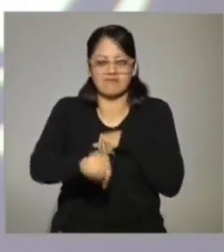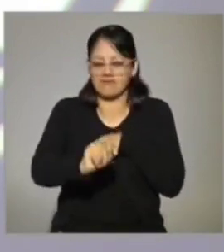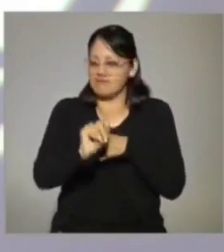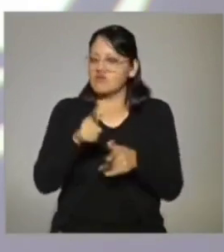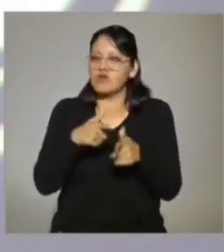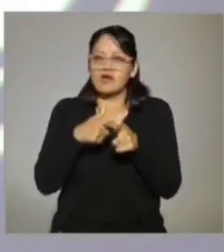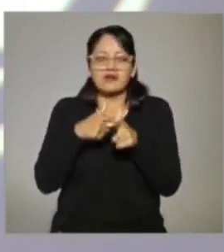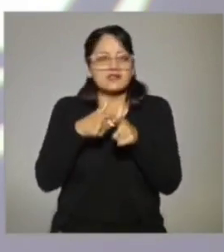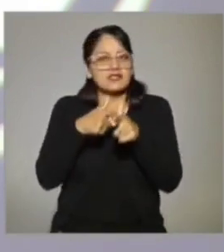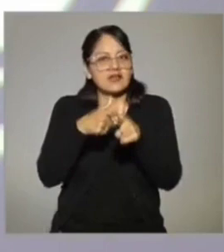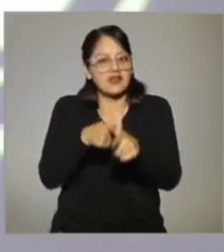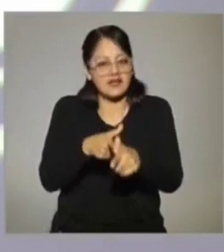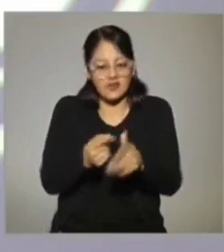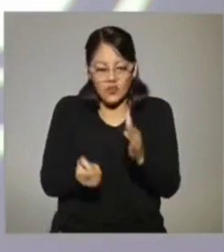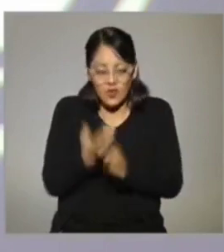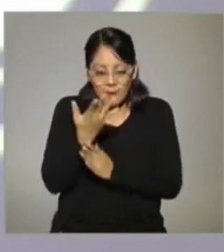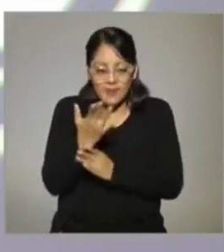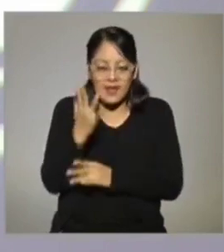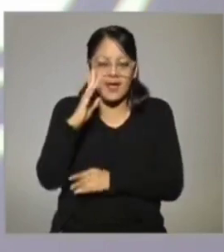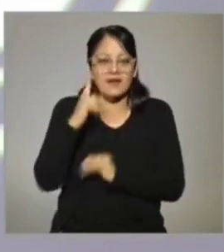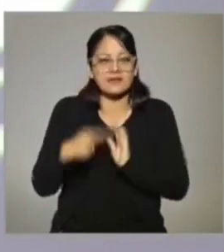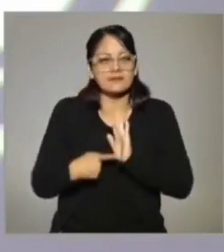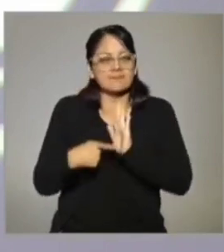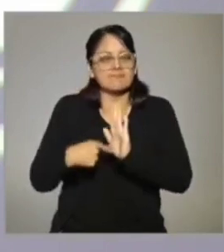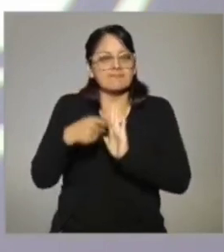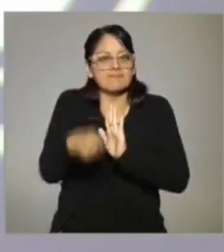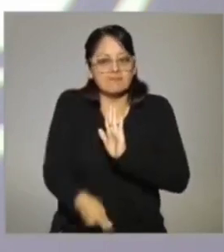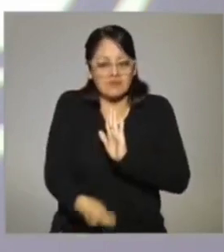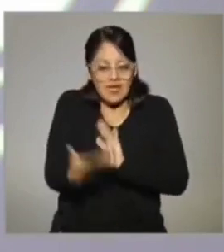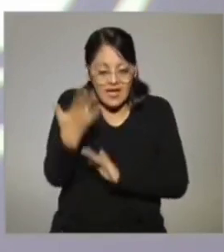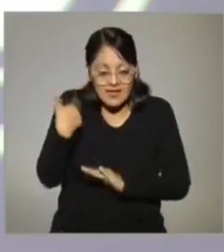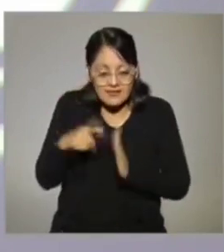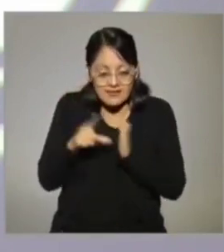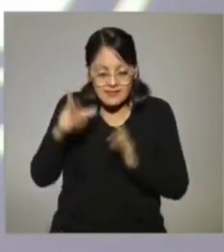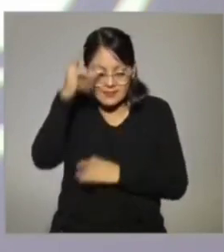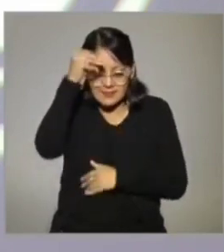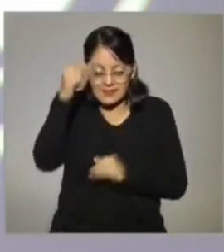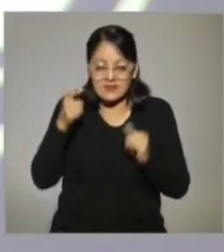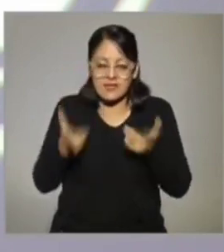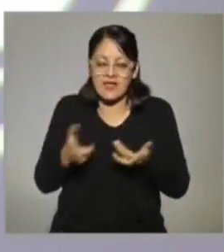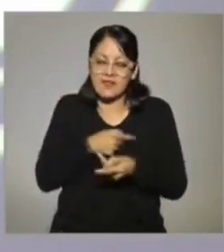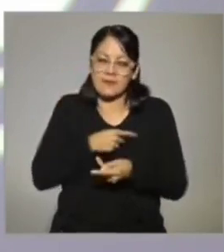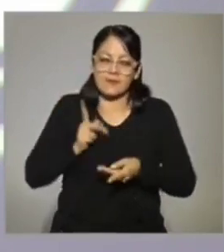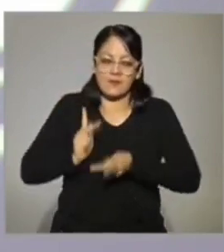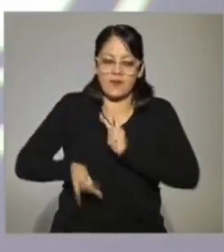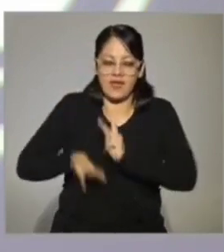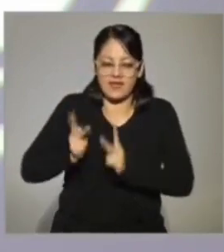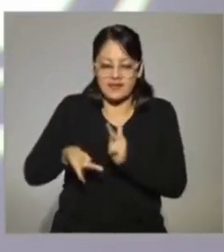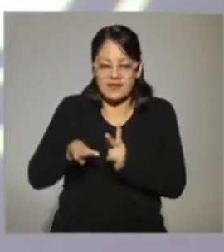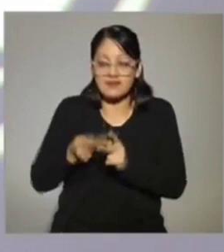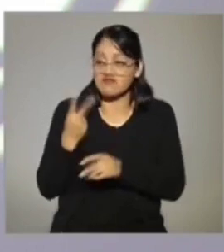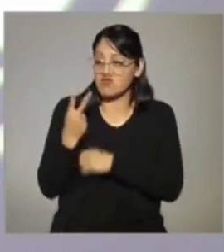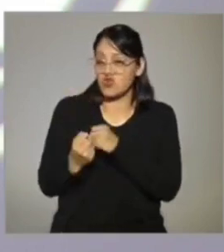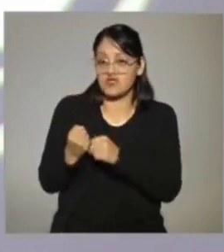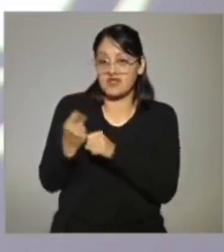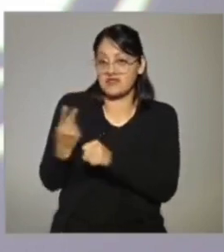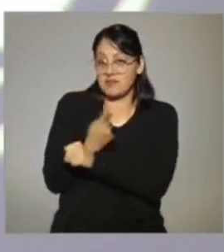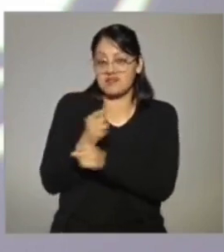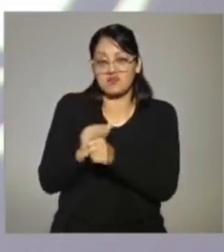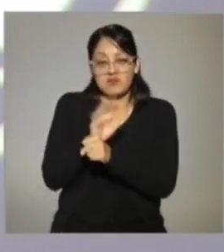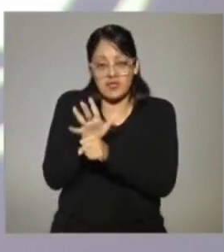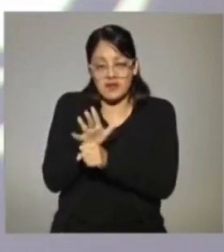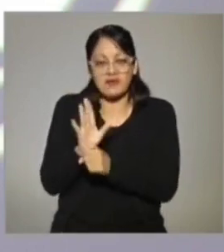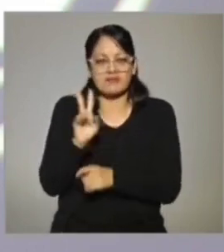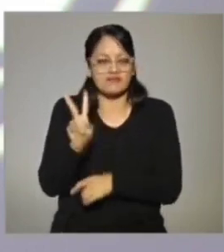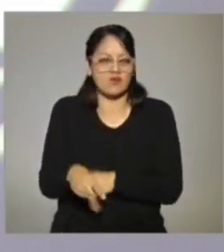fluir y comenzarán a salir esas plumas que nos reflejen esto, esto que se quedó y esto de lo que hay que hablar. Sorpresivamente, a dos años la obra ha resultado